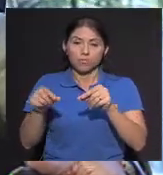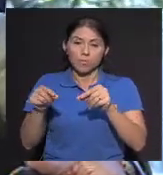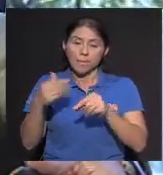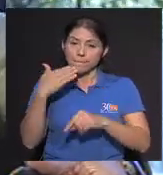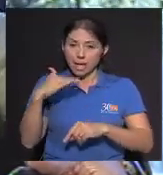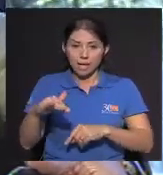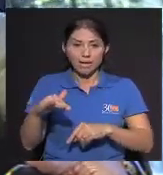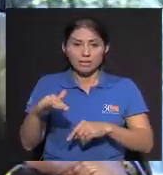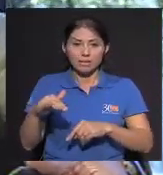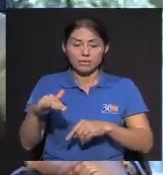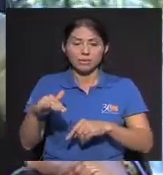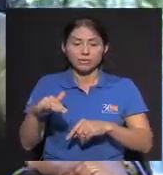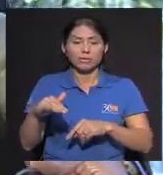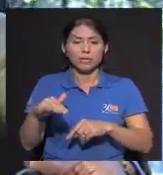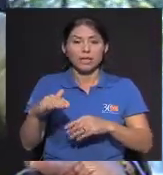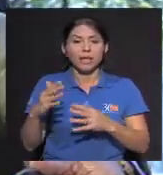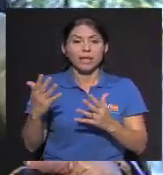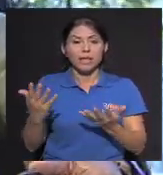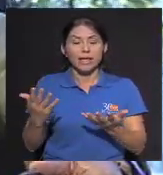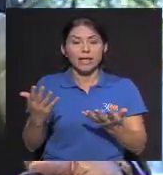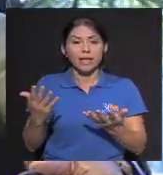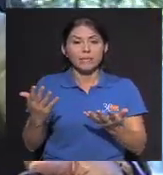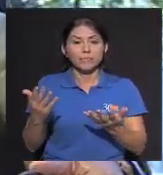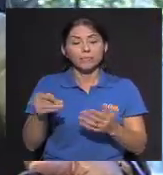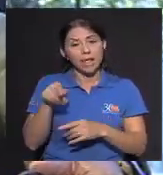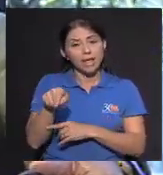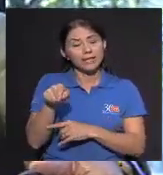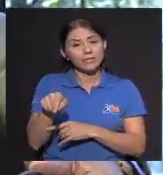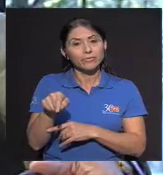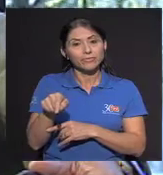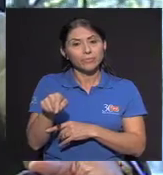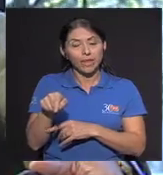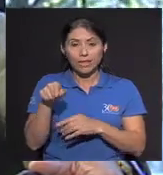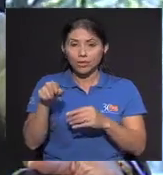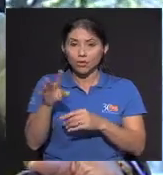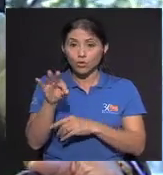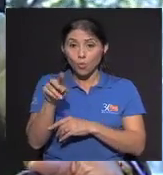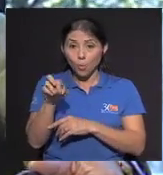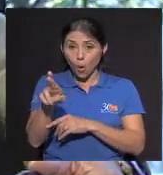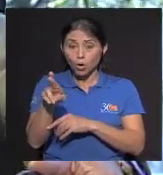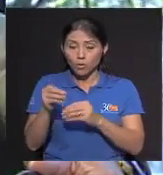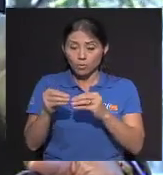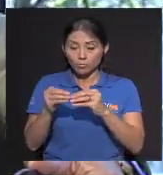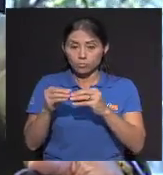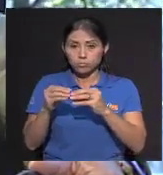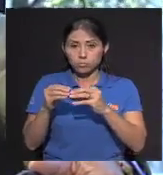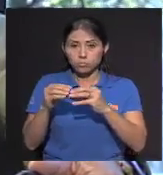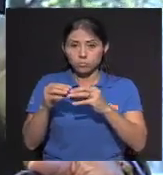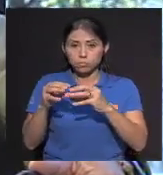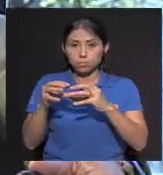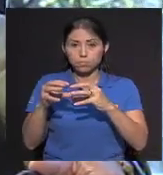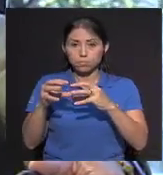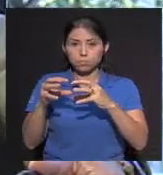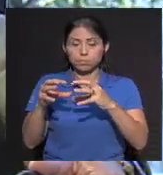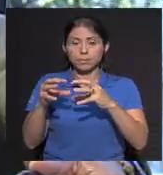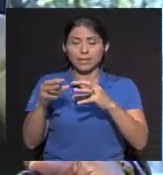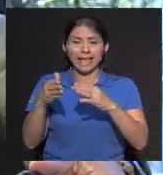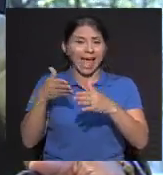Más malignos Digámoslo así Para que se entienda Van A medida que crecen Van A dar